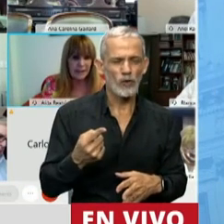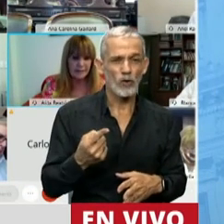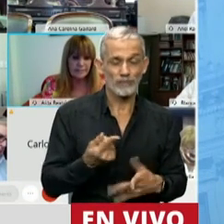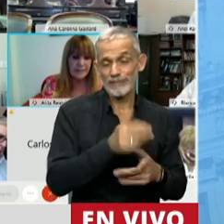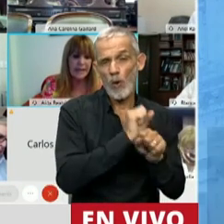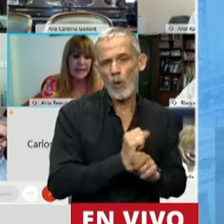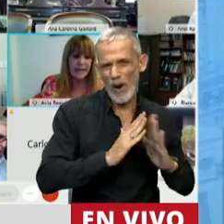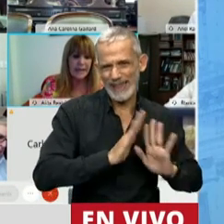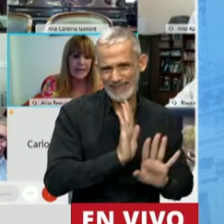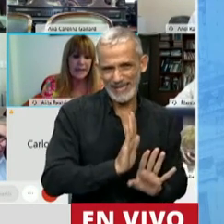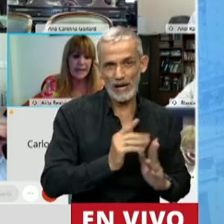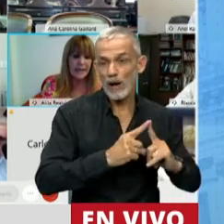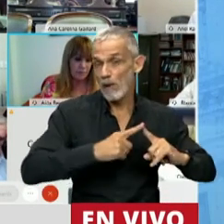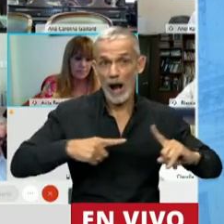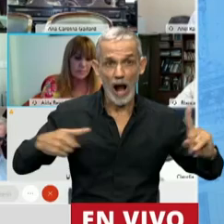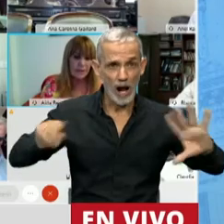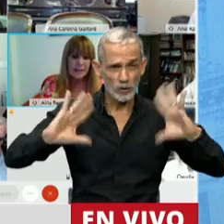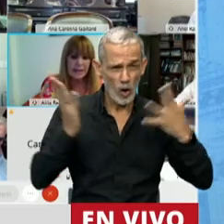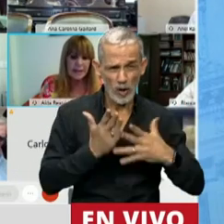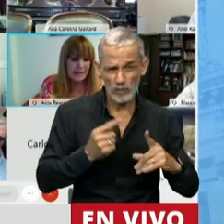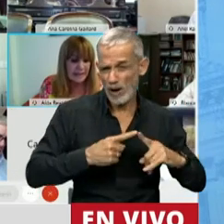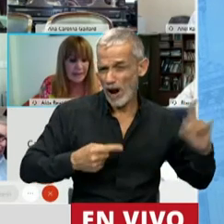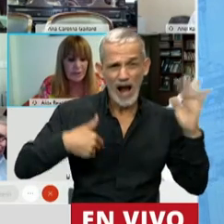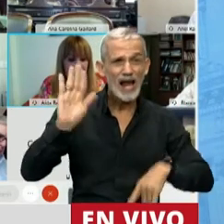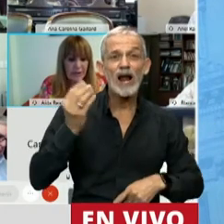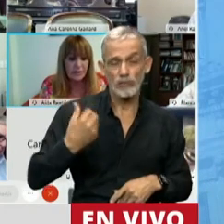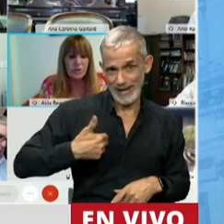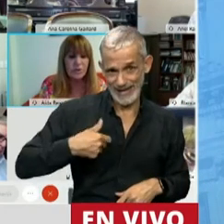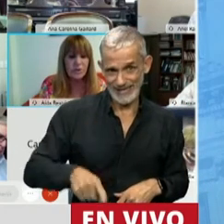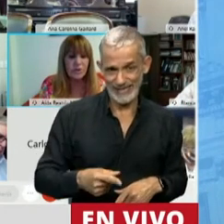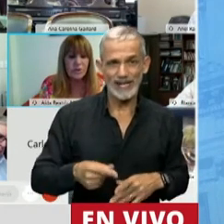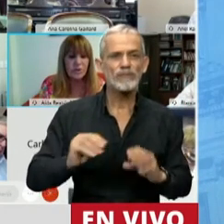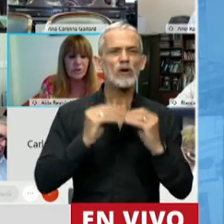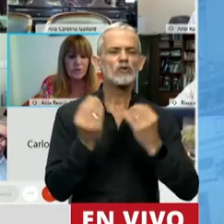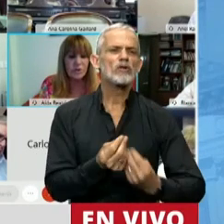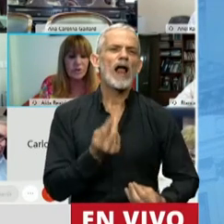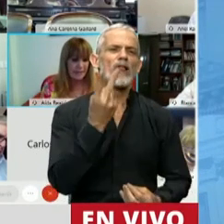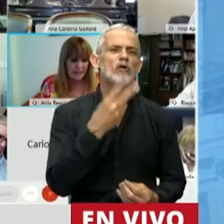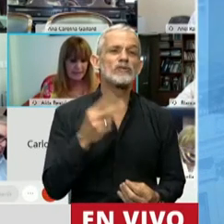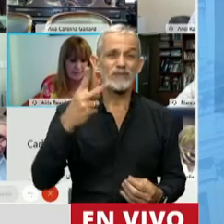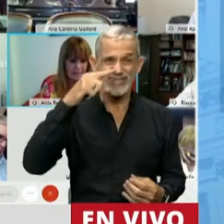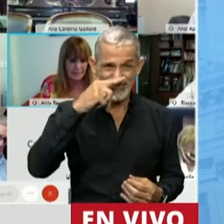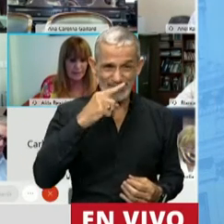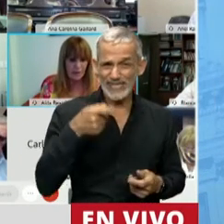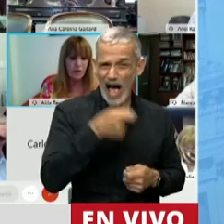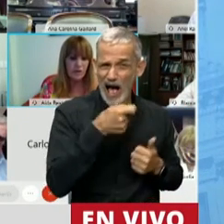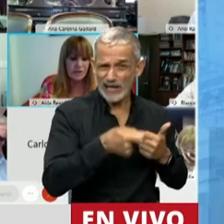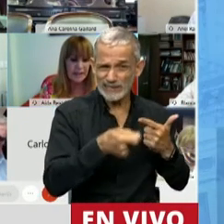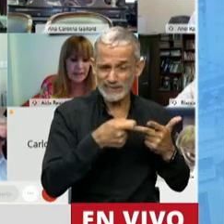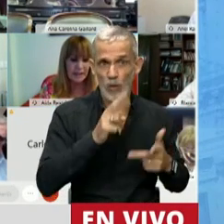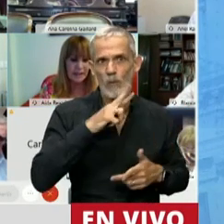cuarentena, la más larga del mundo. Acá se reportaron 227 crímenes.